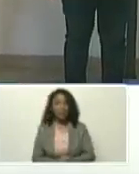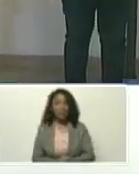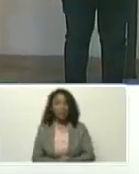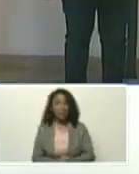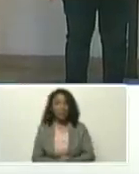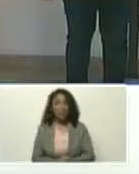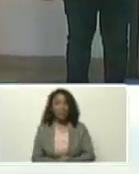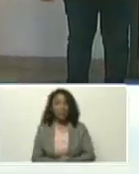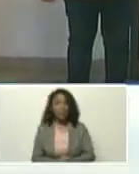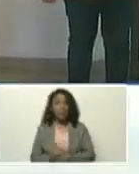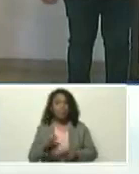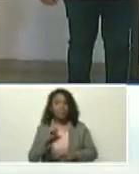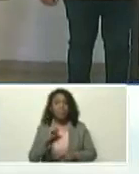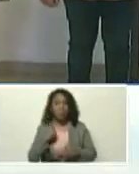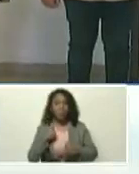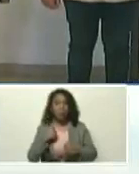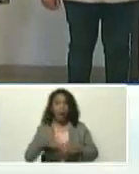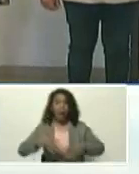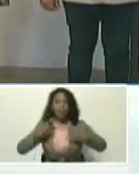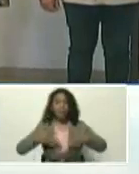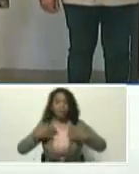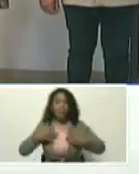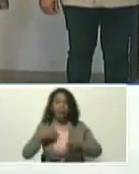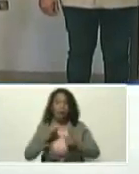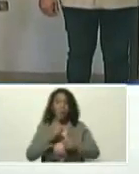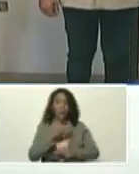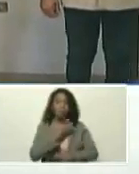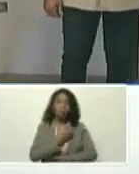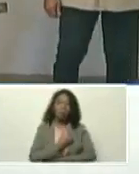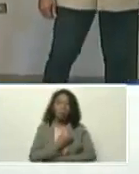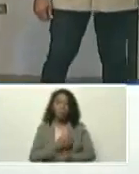uno se alegra, uno se entristece,